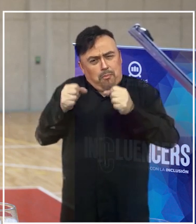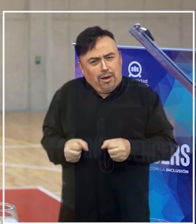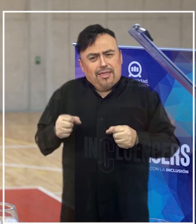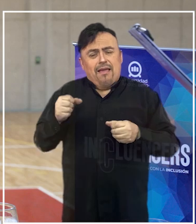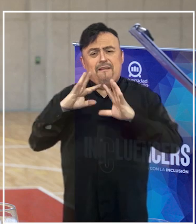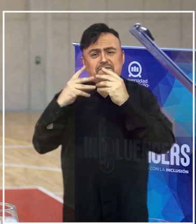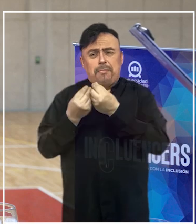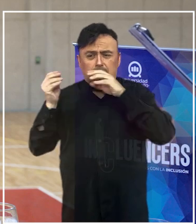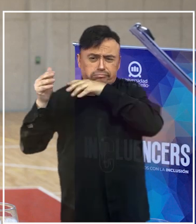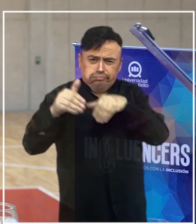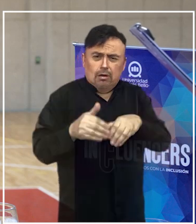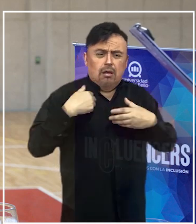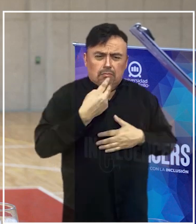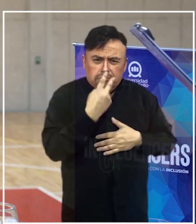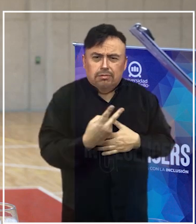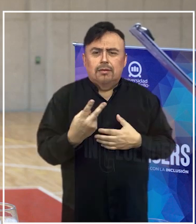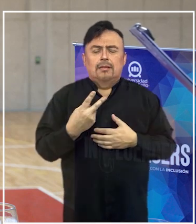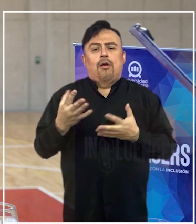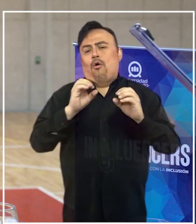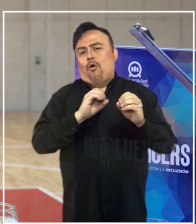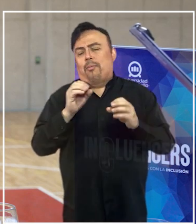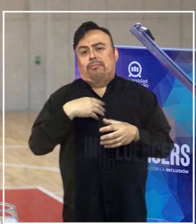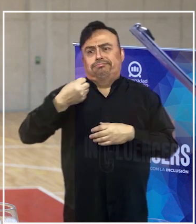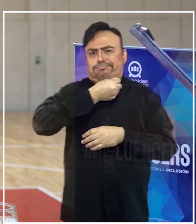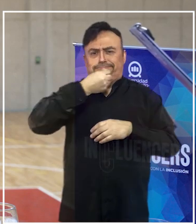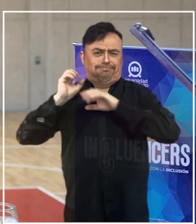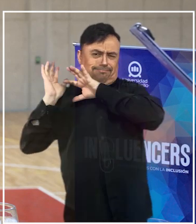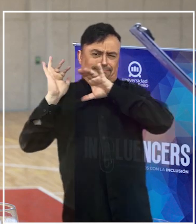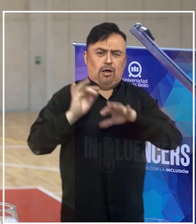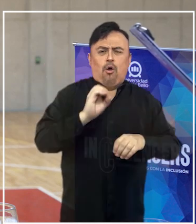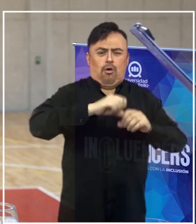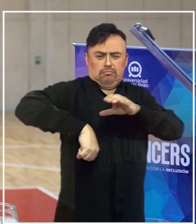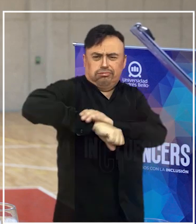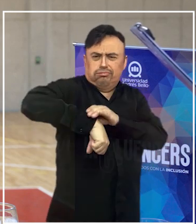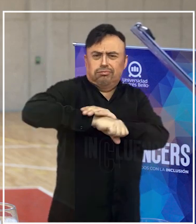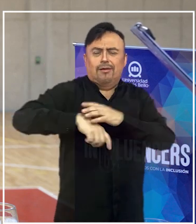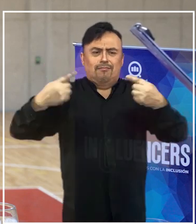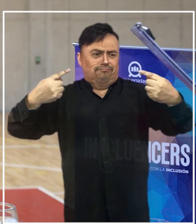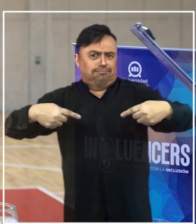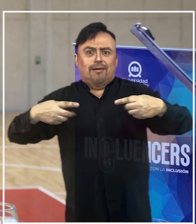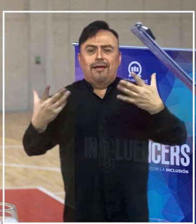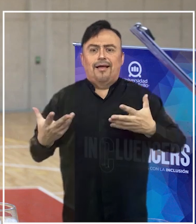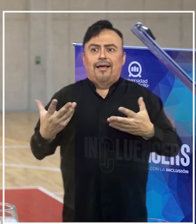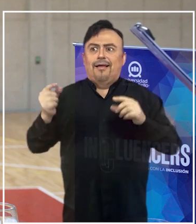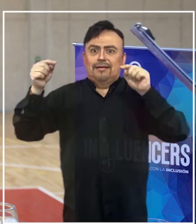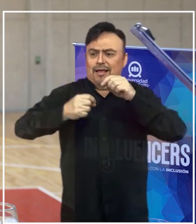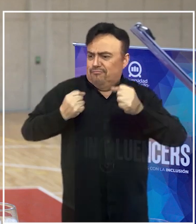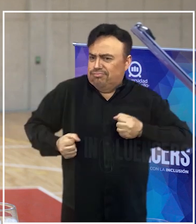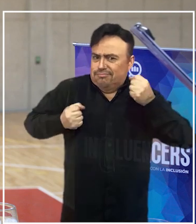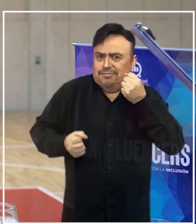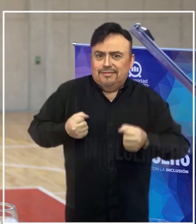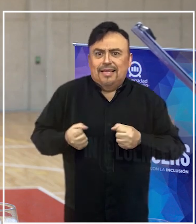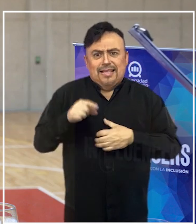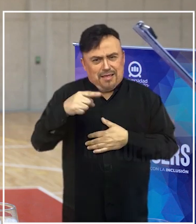ver una actividad. Si es un recital o es un partido de fútbol o es un evento del atletismo, la verdad no es